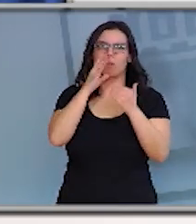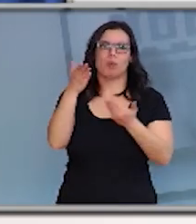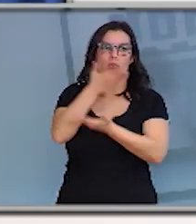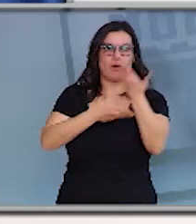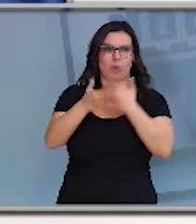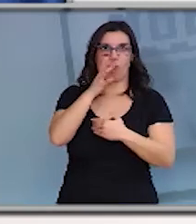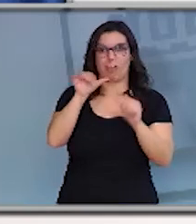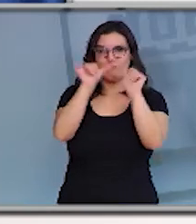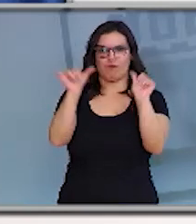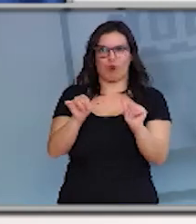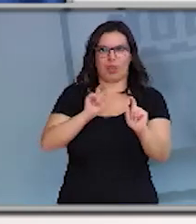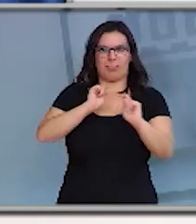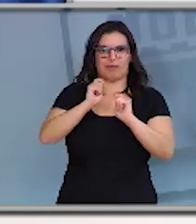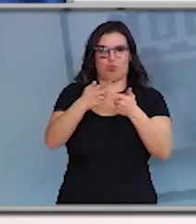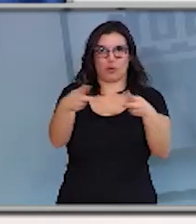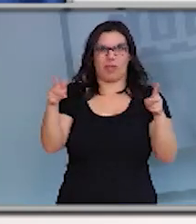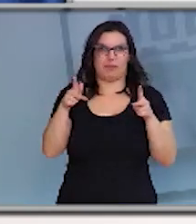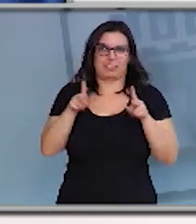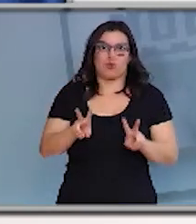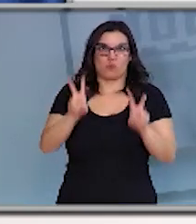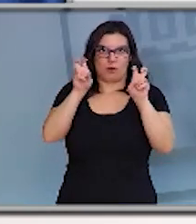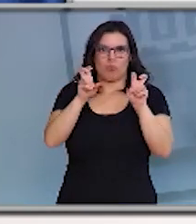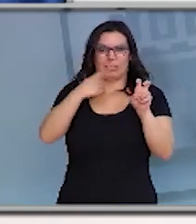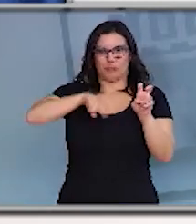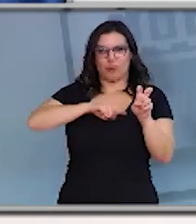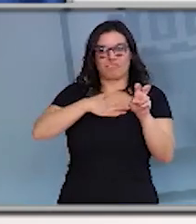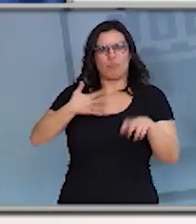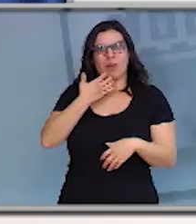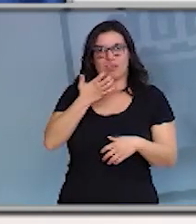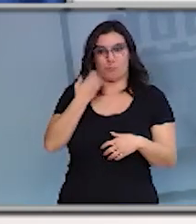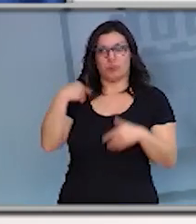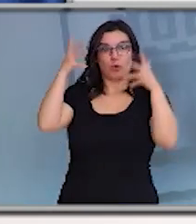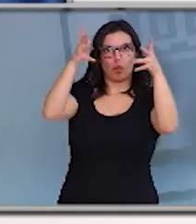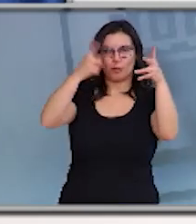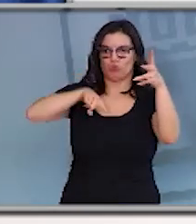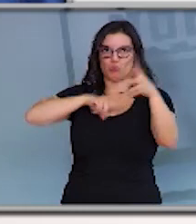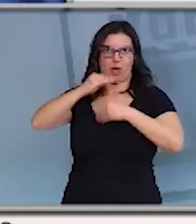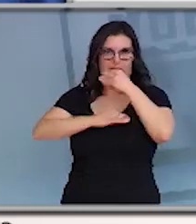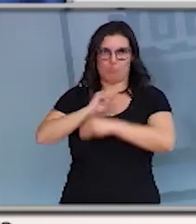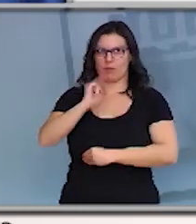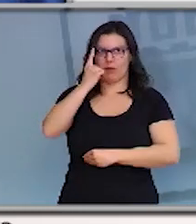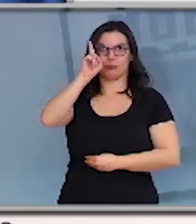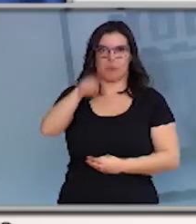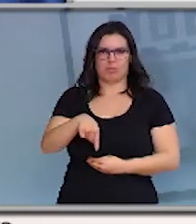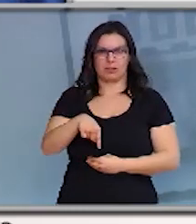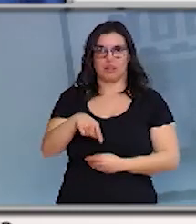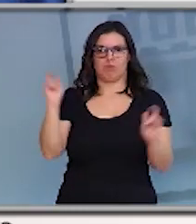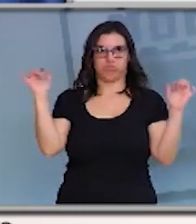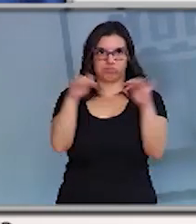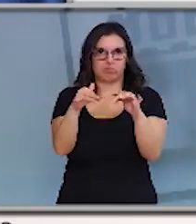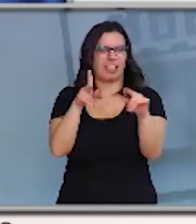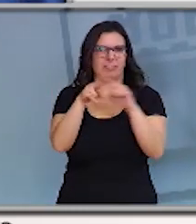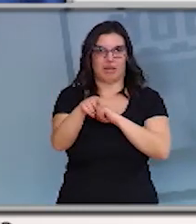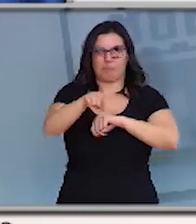en el cual la Junta quiere dar ejemplos sobre aquello que estamos recomendando. Evitemos la concentración de personas.